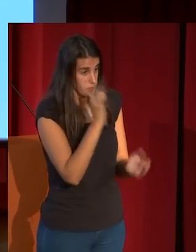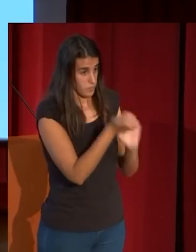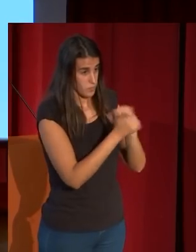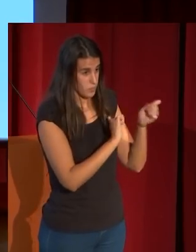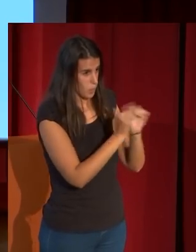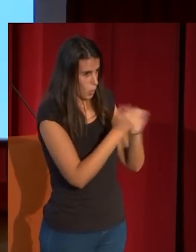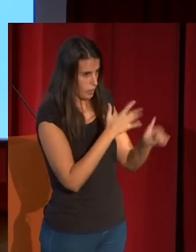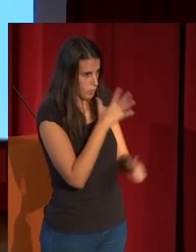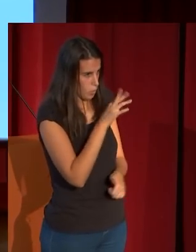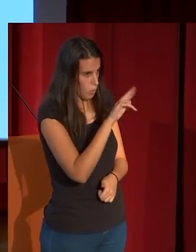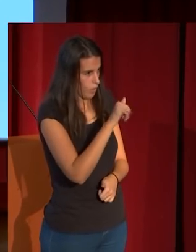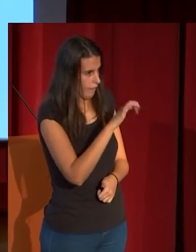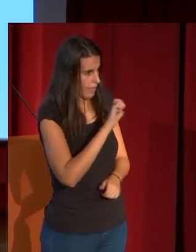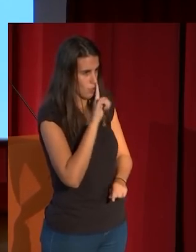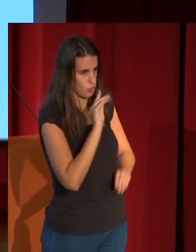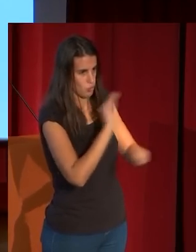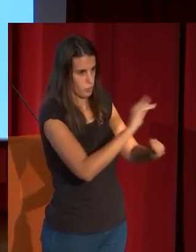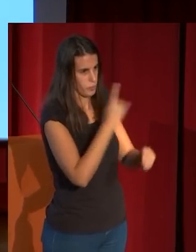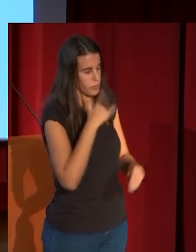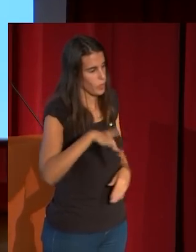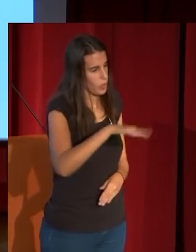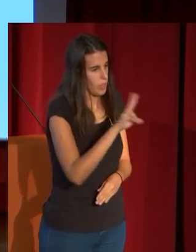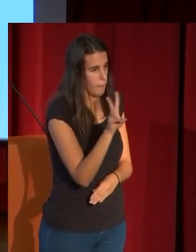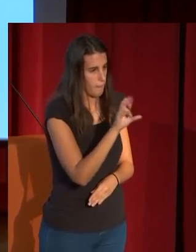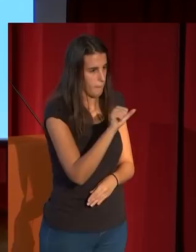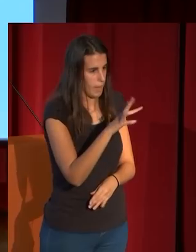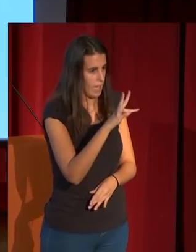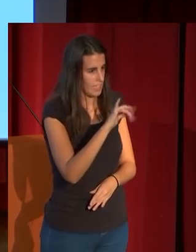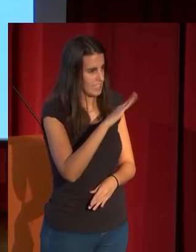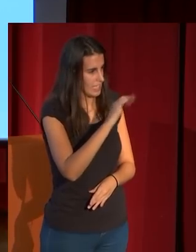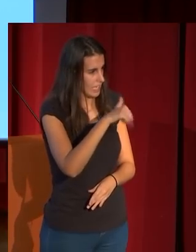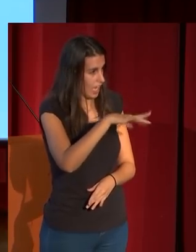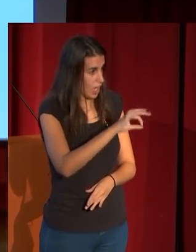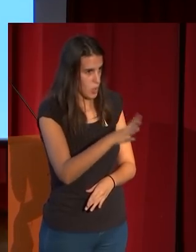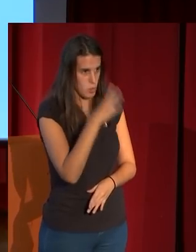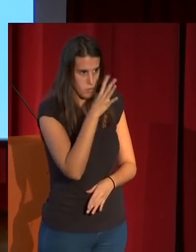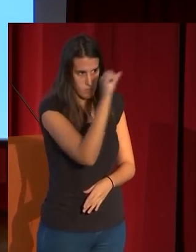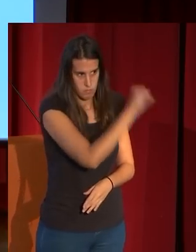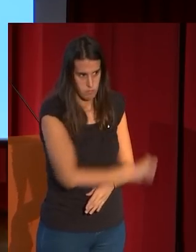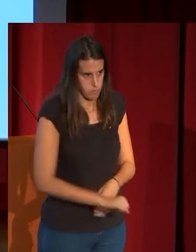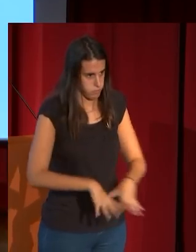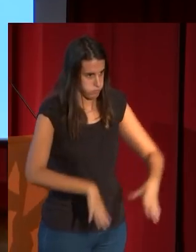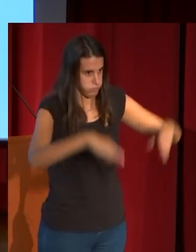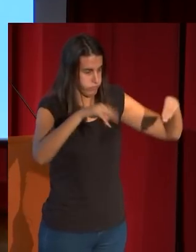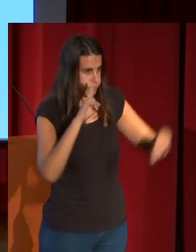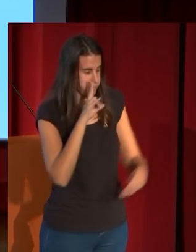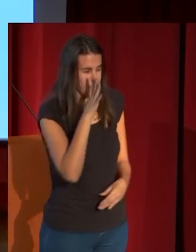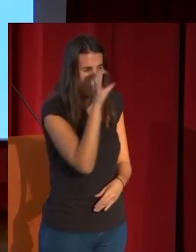fascinado por las estanches del Vaticano de Rafael y copia y envía de pensionado dos obras,